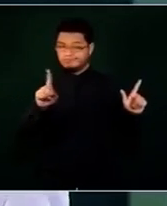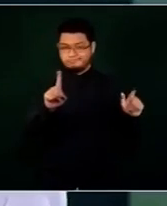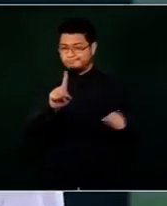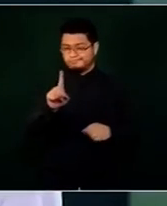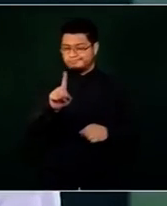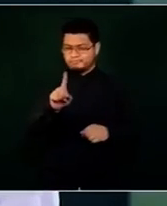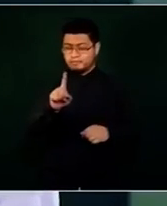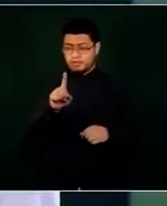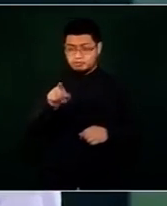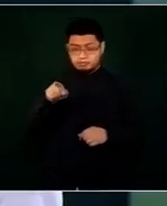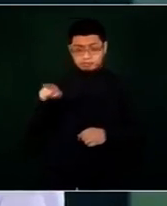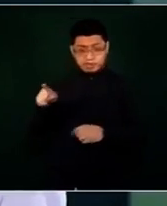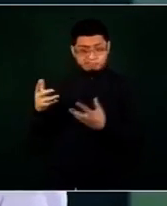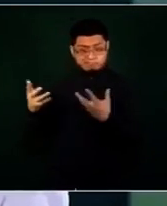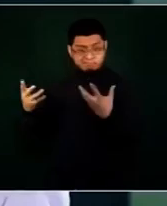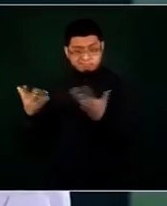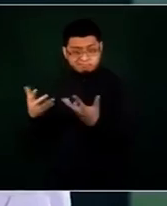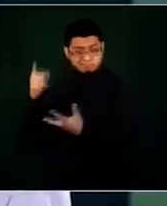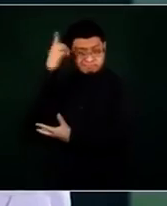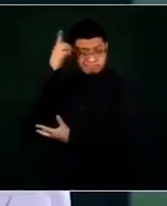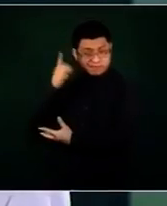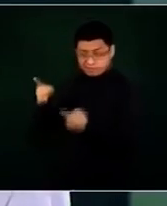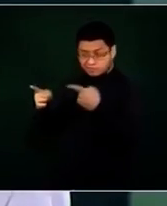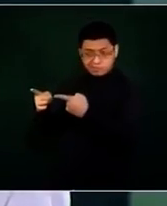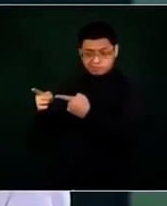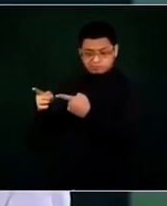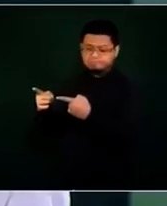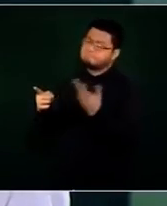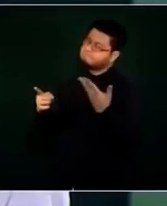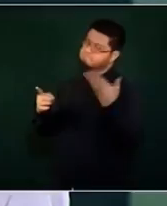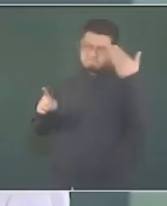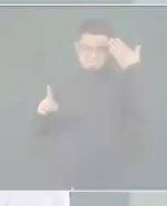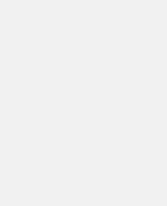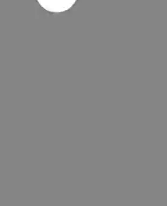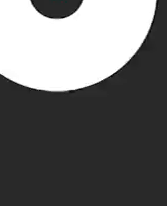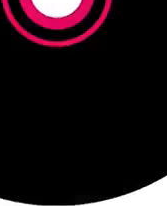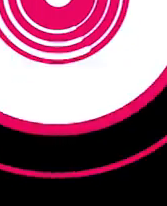un delito tiene que ser castigado.